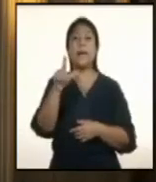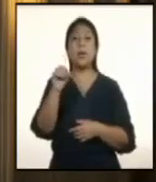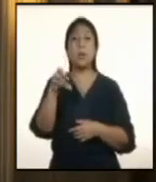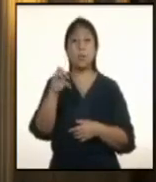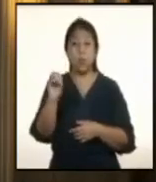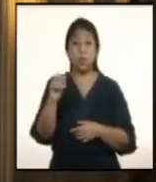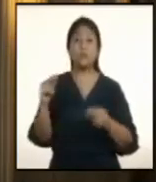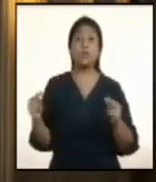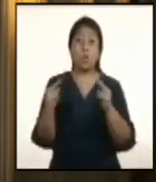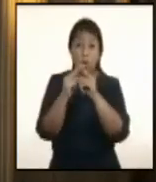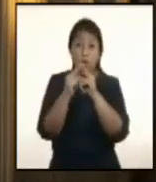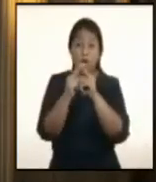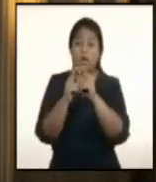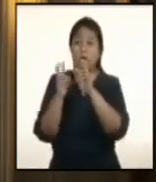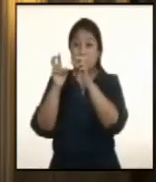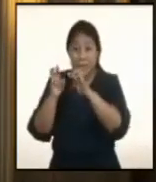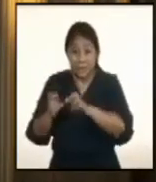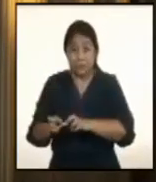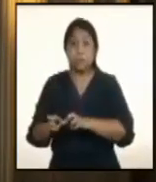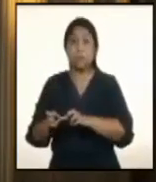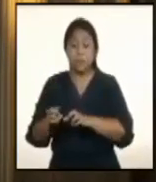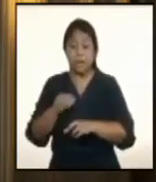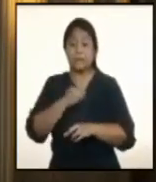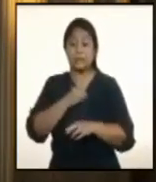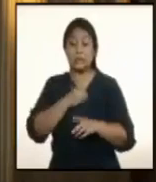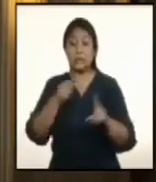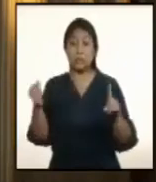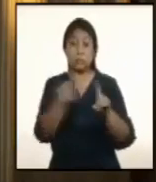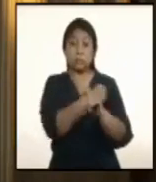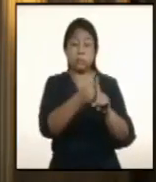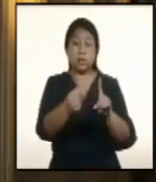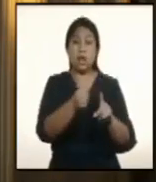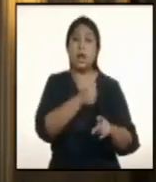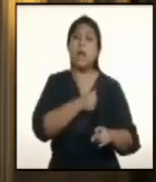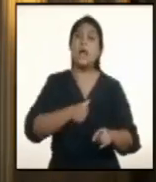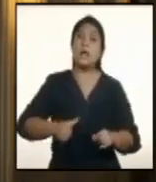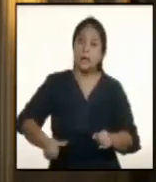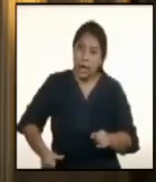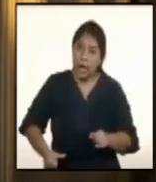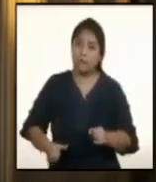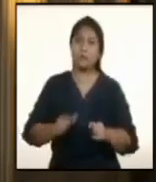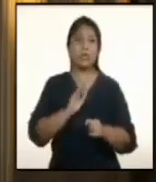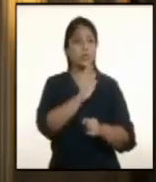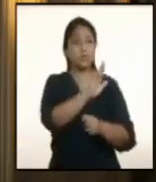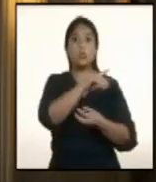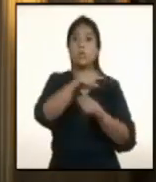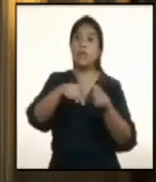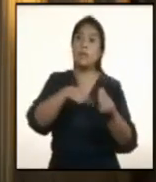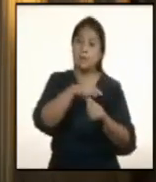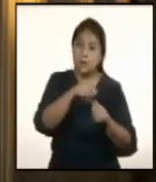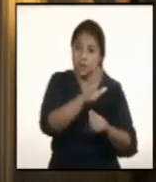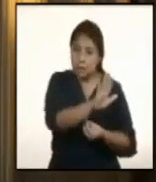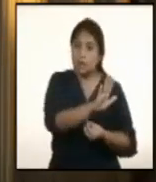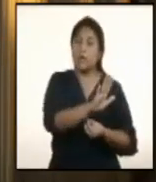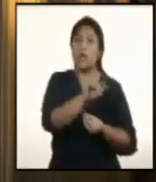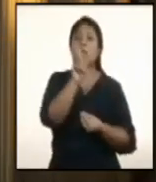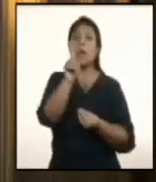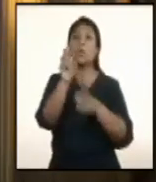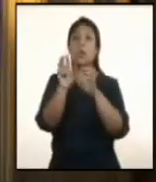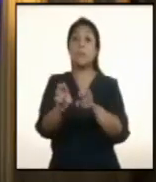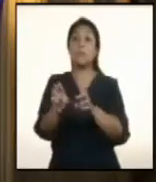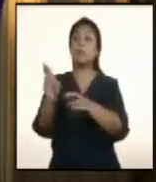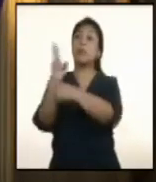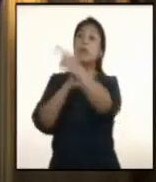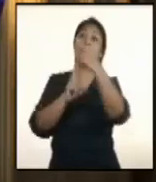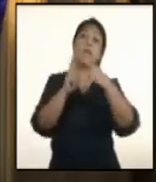personas agredieron o trataron de agredir al alcalde, a su familia y a una persona que había retornado a su casa,